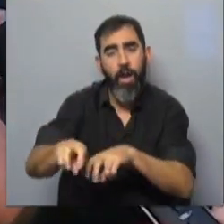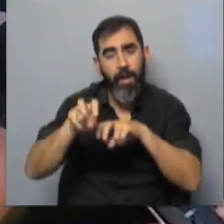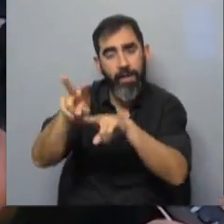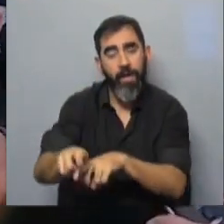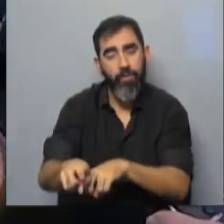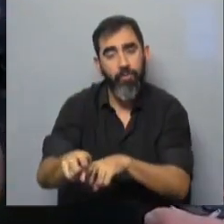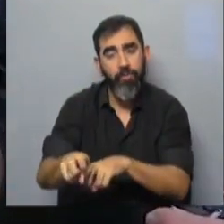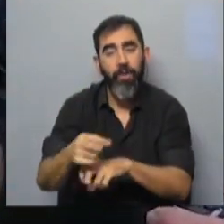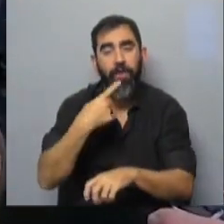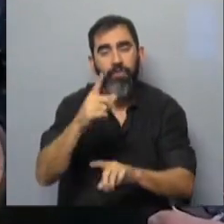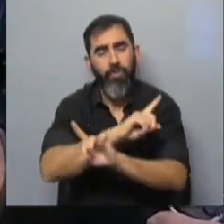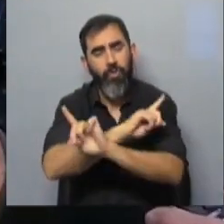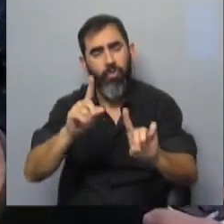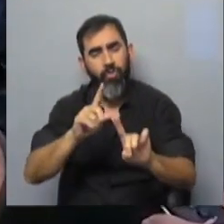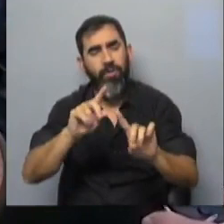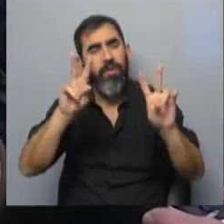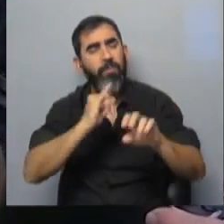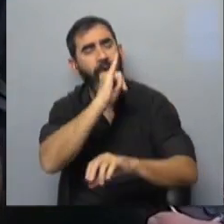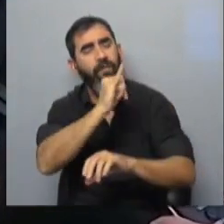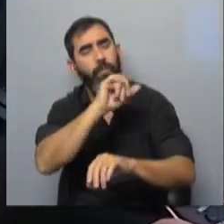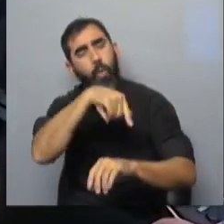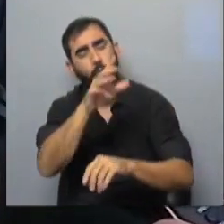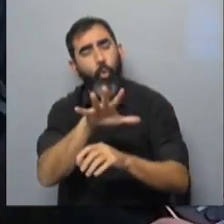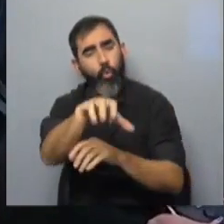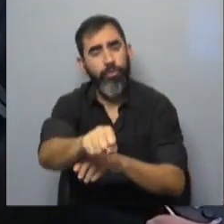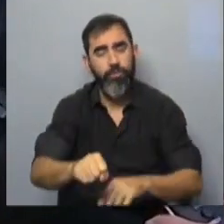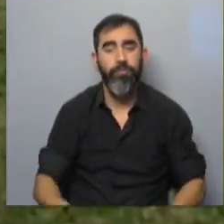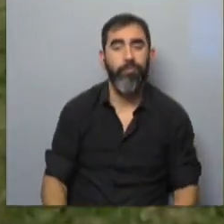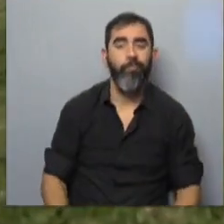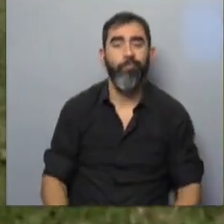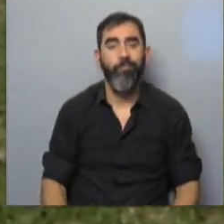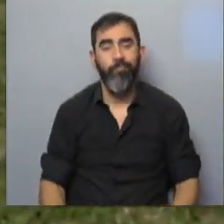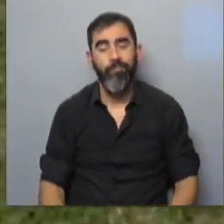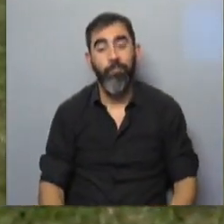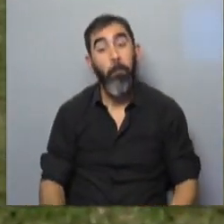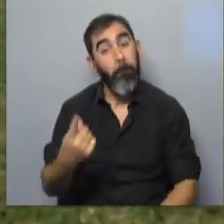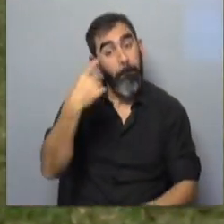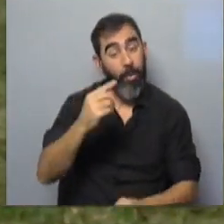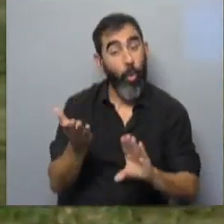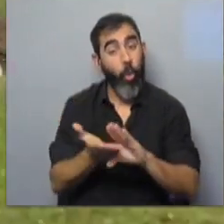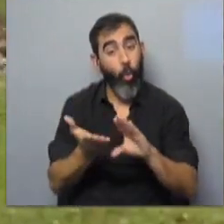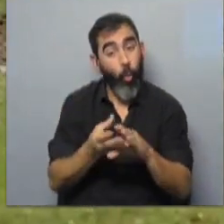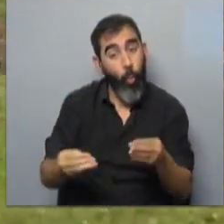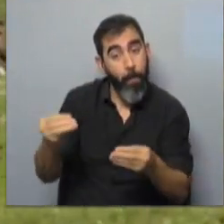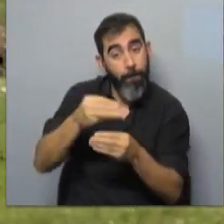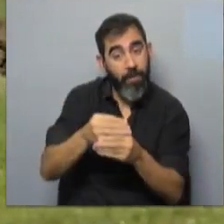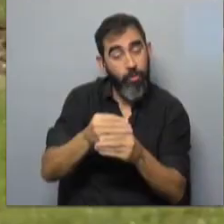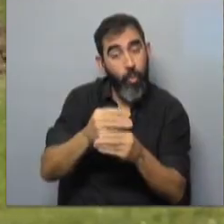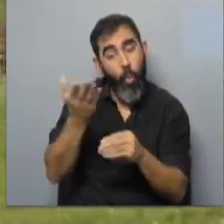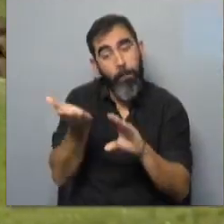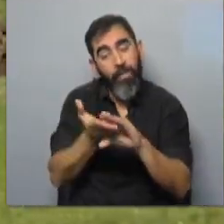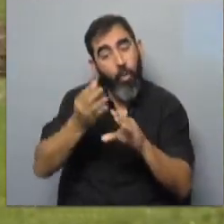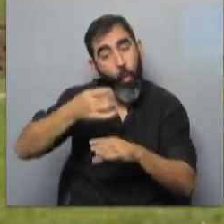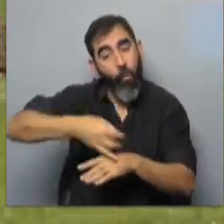Guerra, que desestima la conclusión de los informes de colonización. Sin embargo, documentos agregados a un expediente